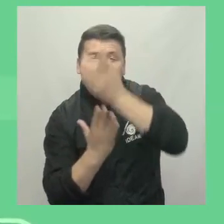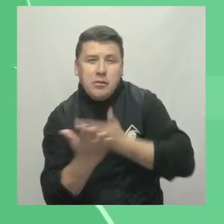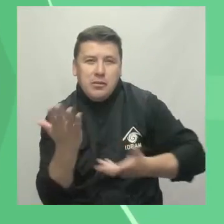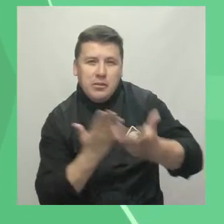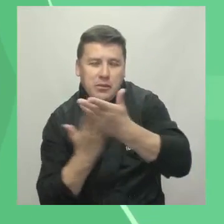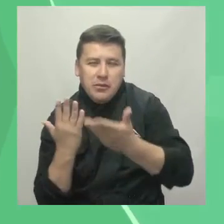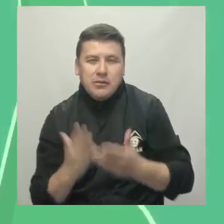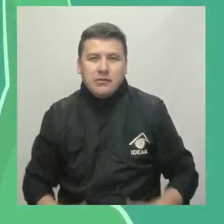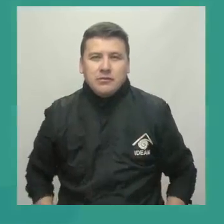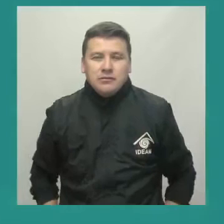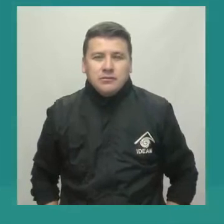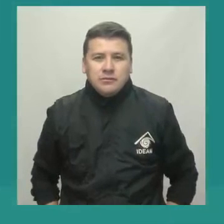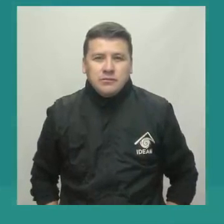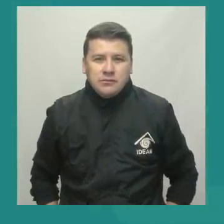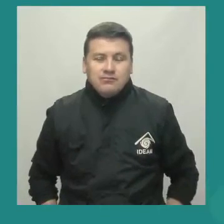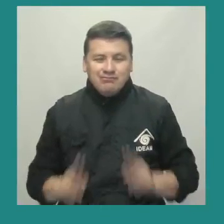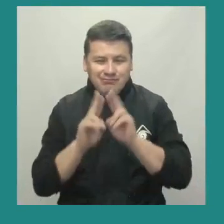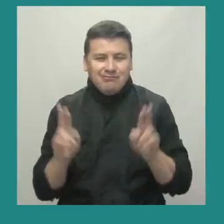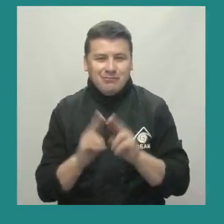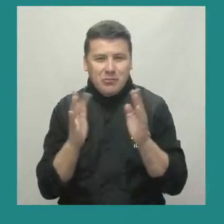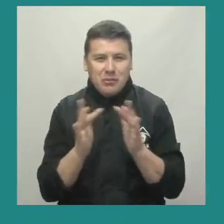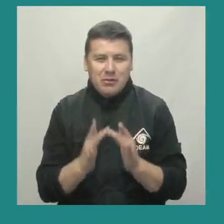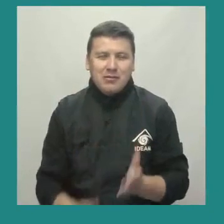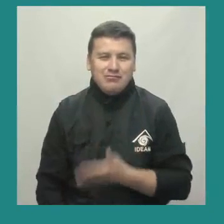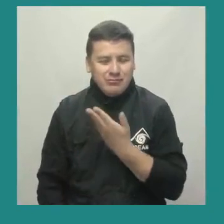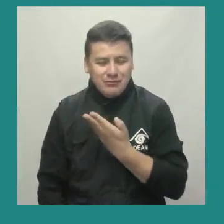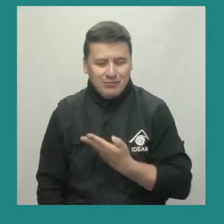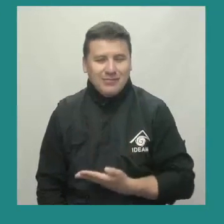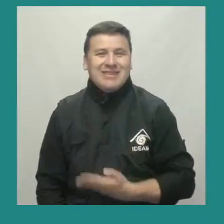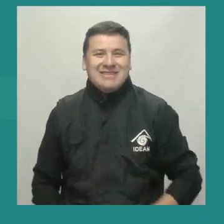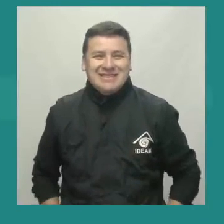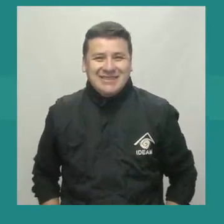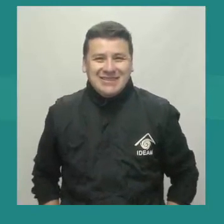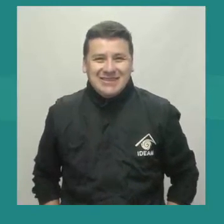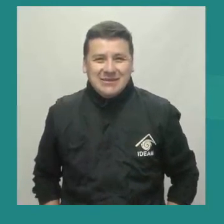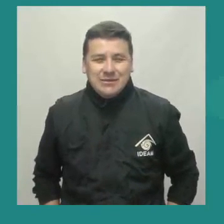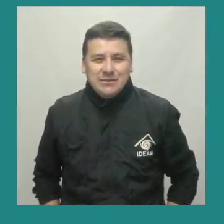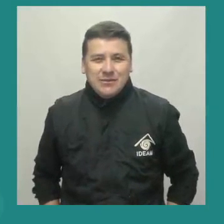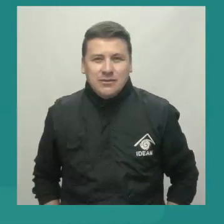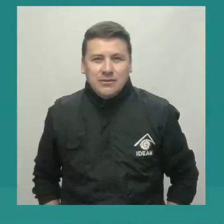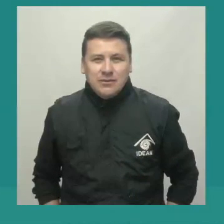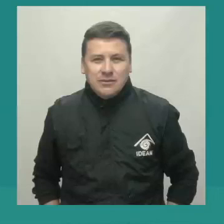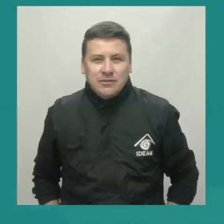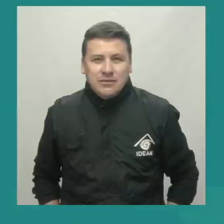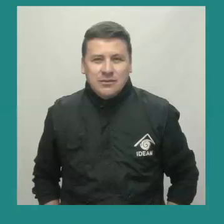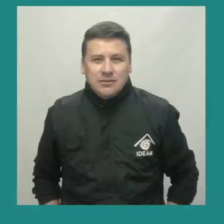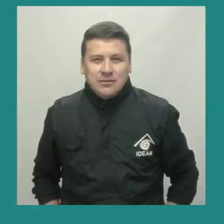recomendaciones y muchas opciones de interacción. Síganos a través de nuestras redes sociales. ¡Gracias! ¡Gracias!